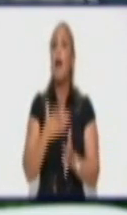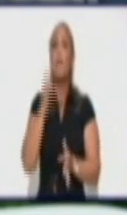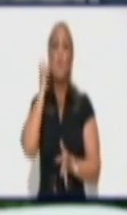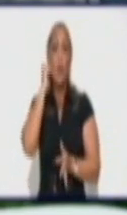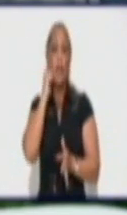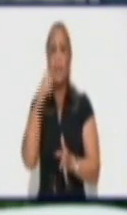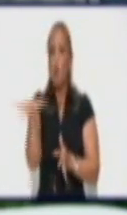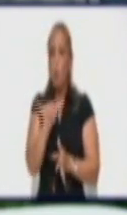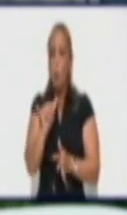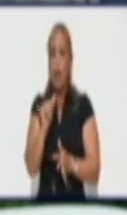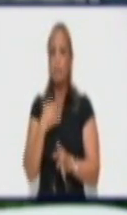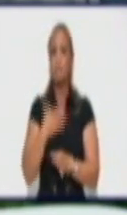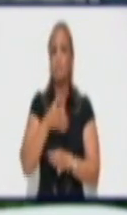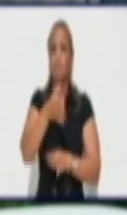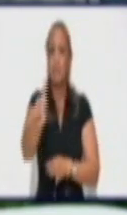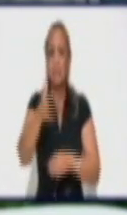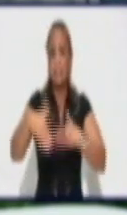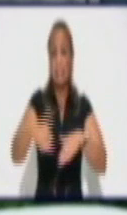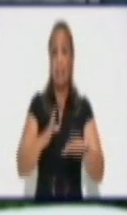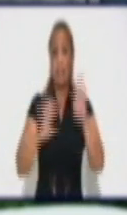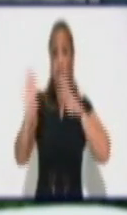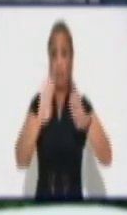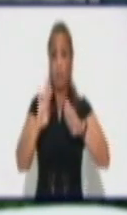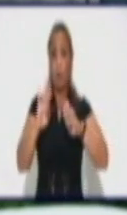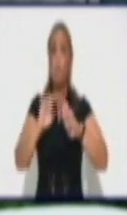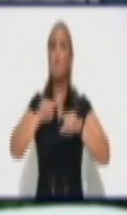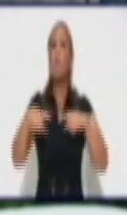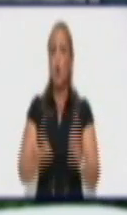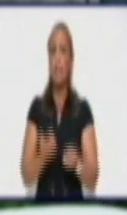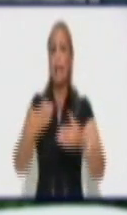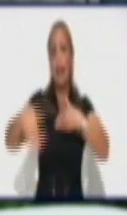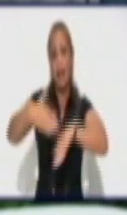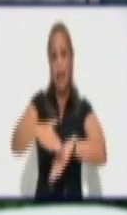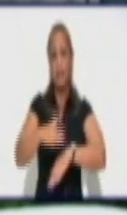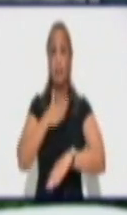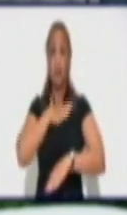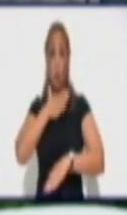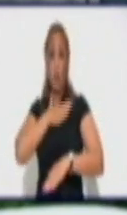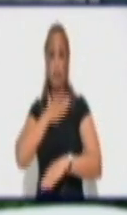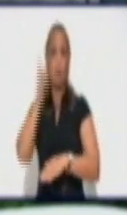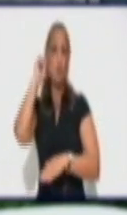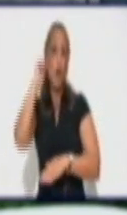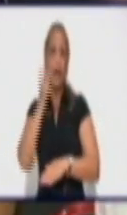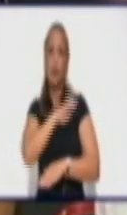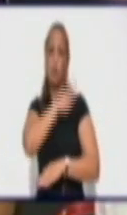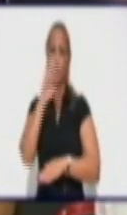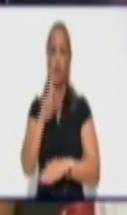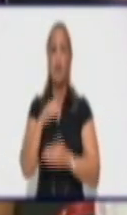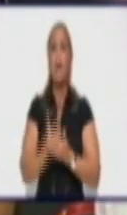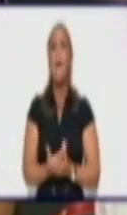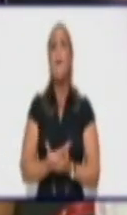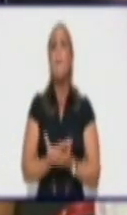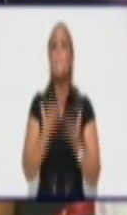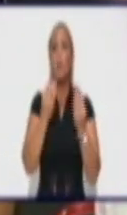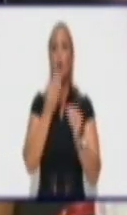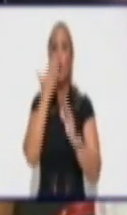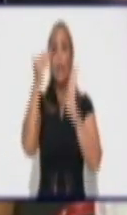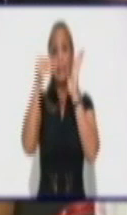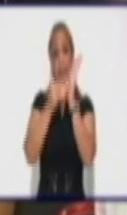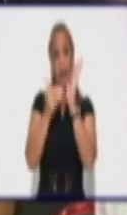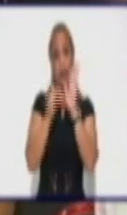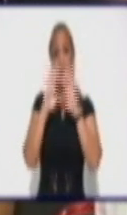a combatir este domingo porque las calles son de nuestras mujeres revolucionarias, María Elena. Sí, muy buenas tardes a toda la